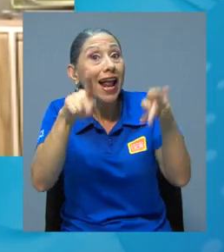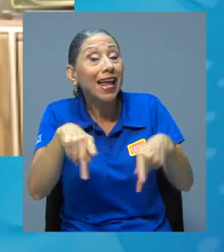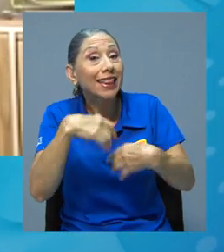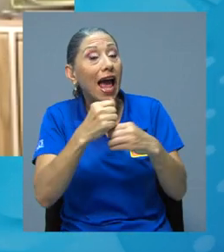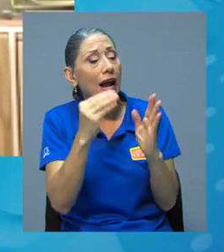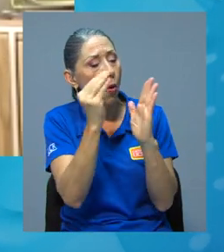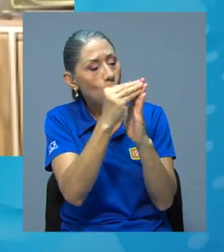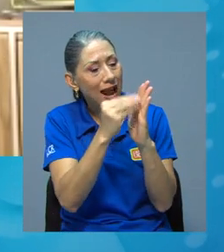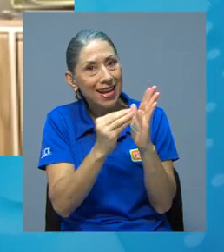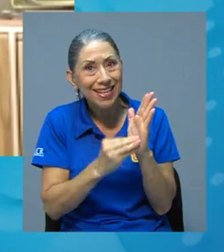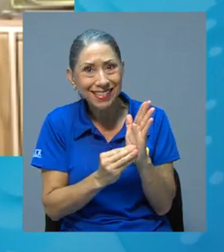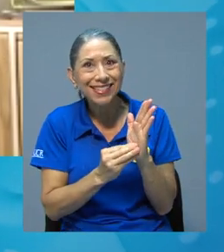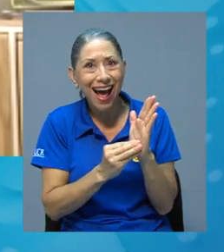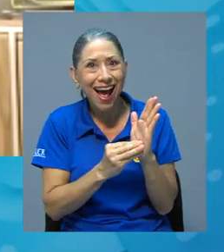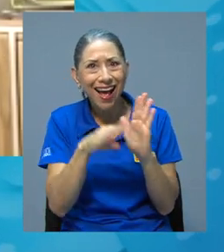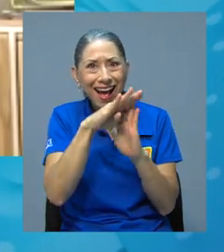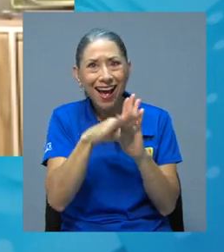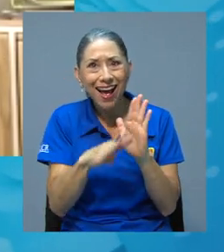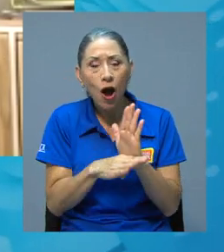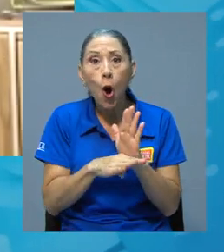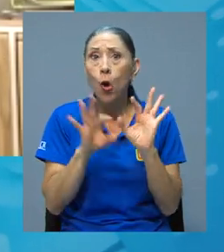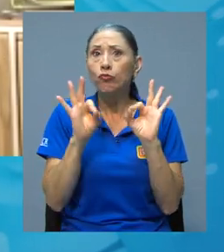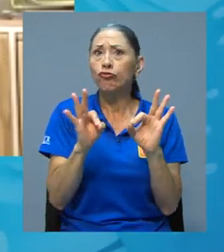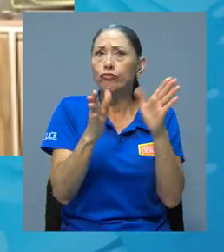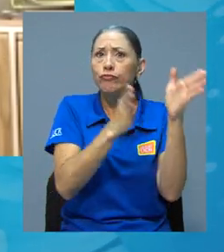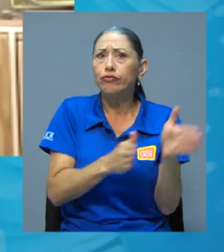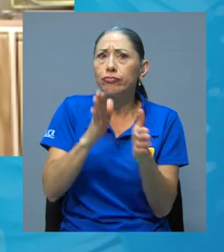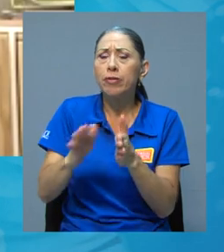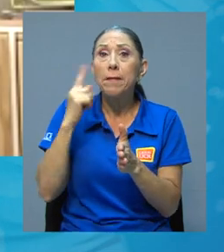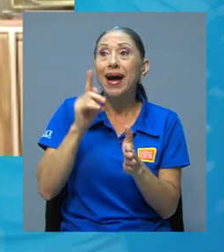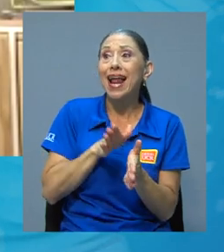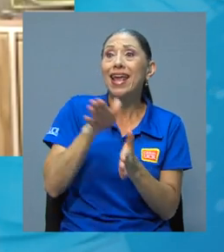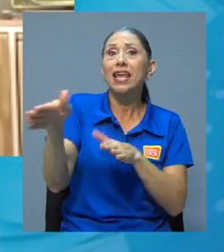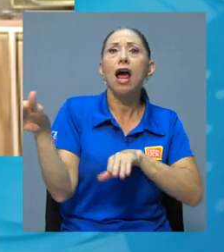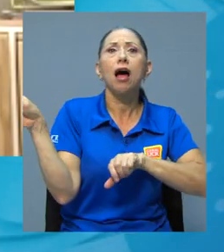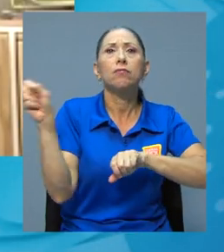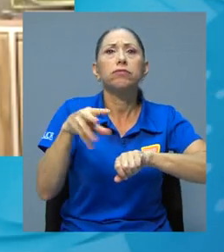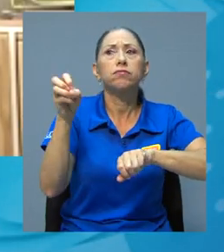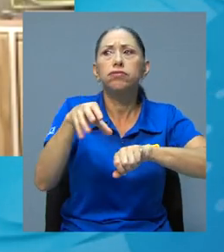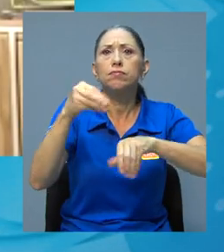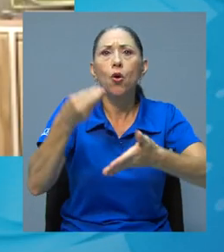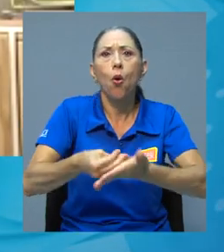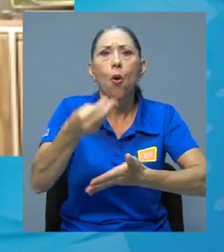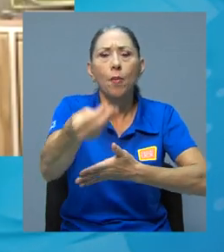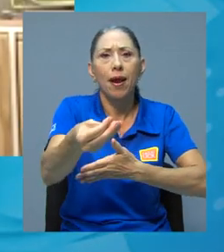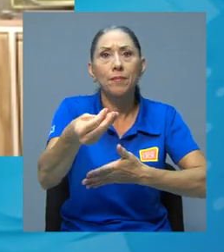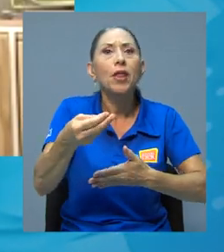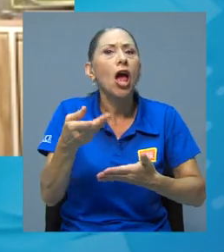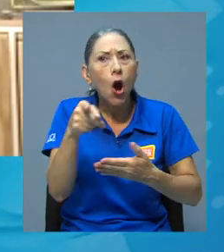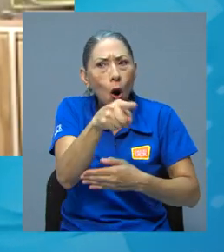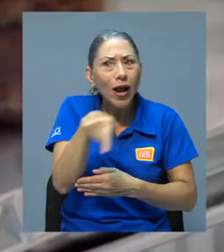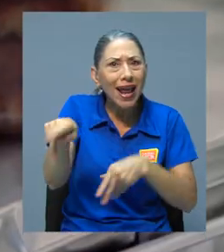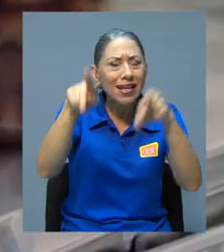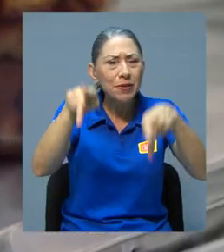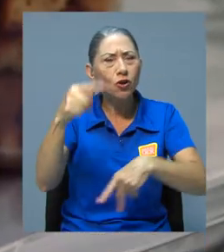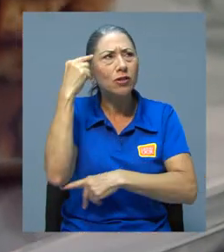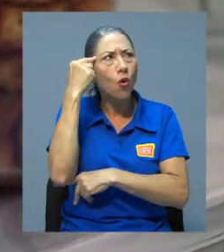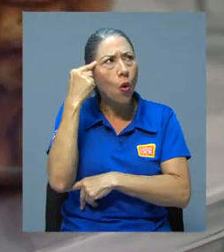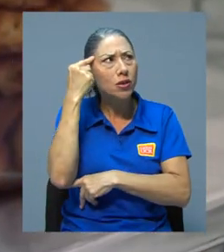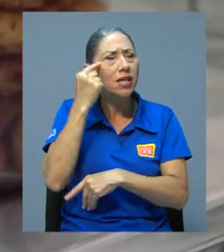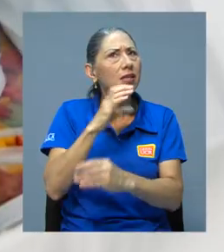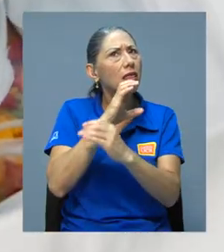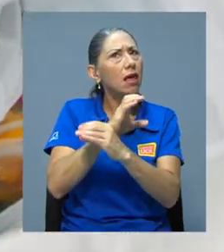se organice, que sea súper planificado para hacer esos compas, qué tanto influye el hecho de que tenga una conciencia de